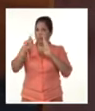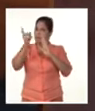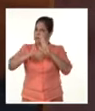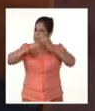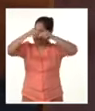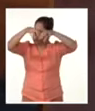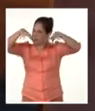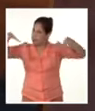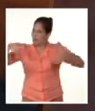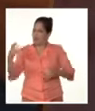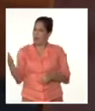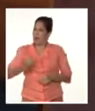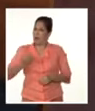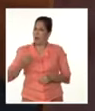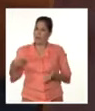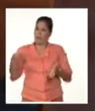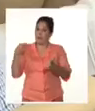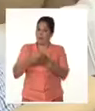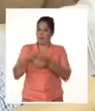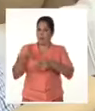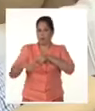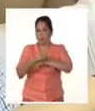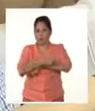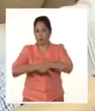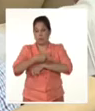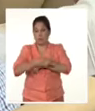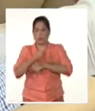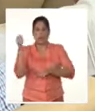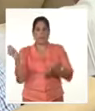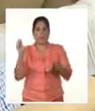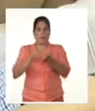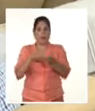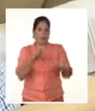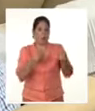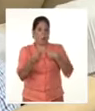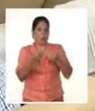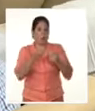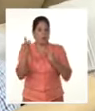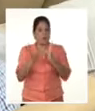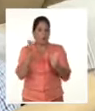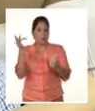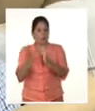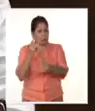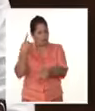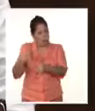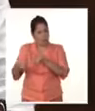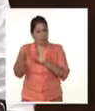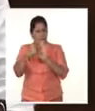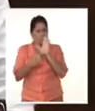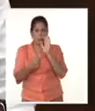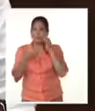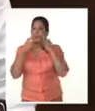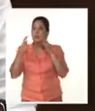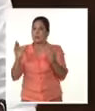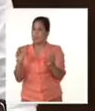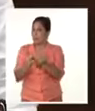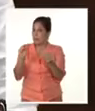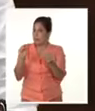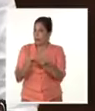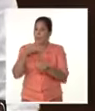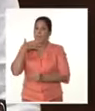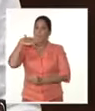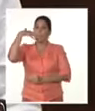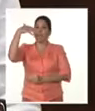la calidad y rapidez en la inversión extranjera, el incremento del comercio electrónico, entre otros aspectos relacionados con el